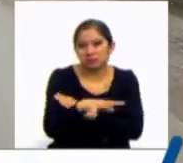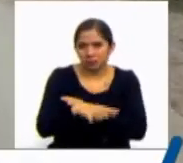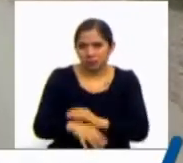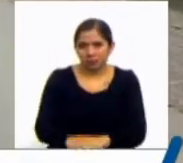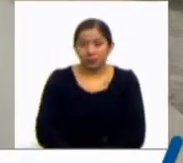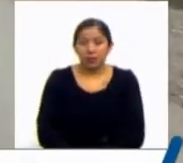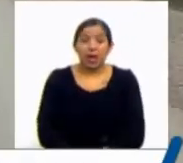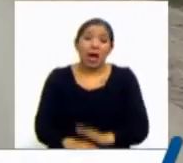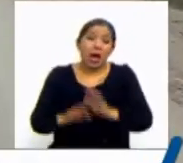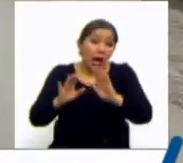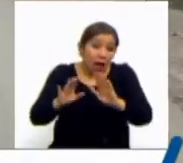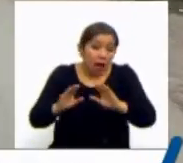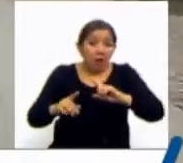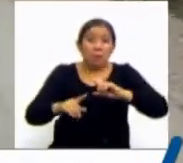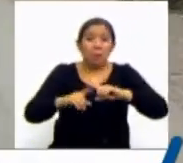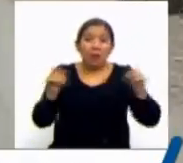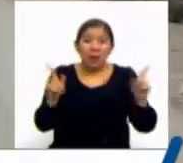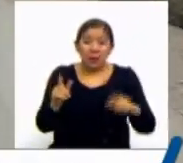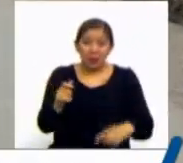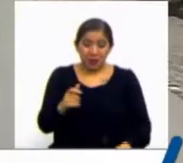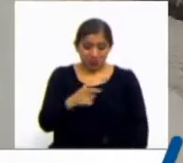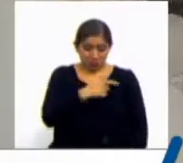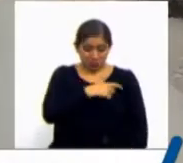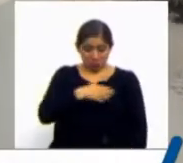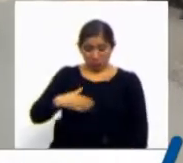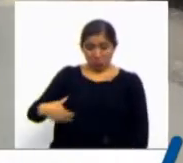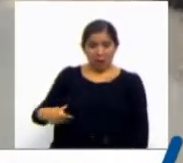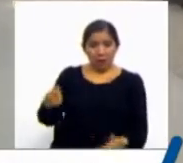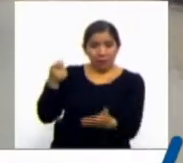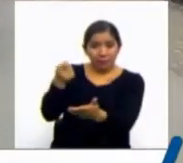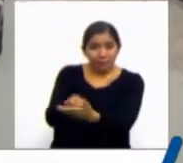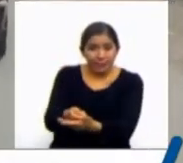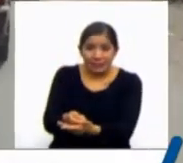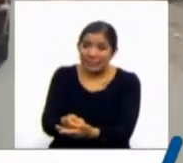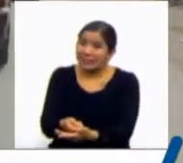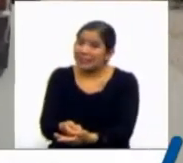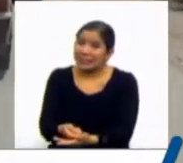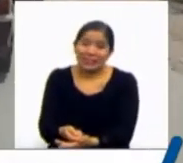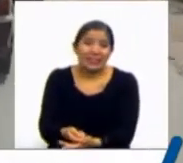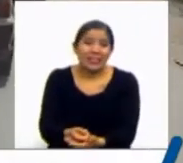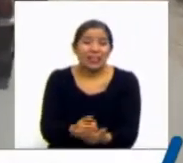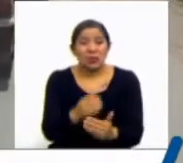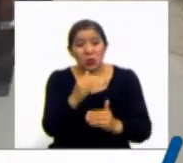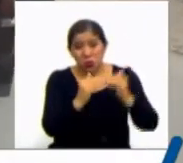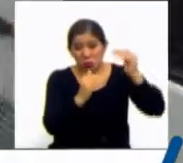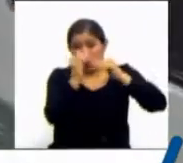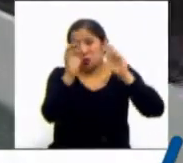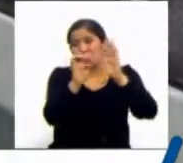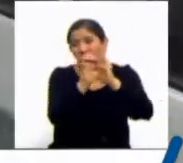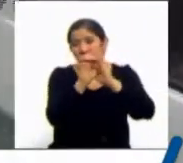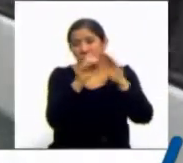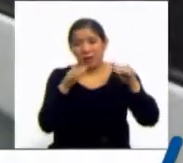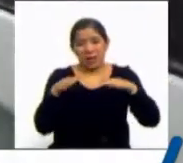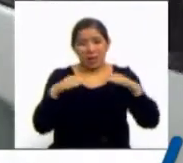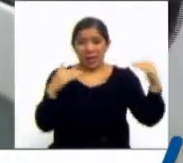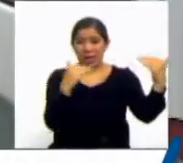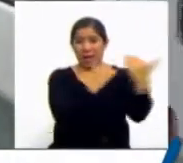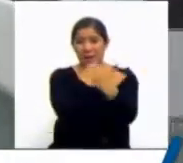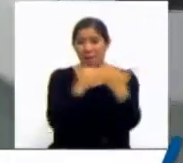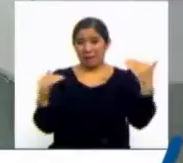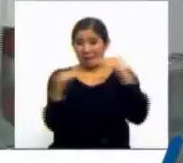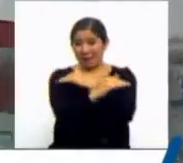Sin embargo, no se puede decir lo mismo de la inversión de la gobernación, toda vez que existen obras como la doble vía viacha, obra